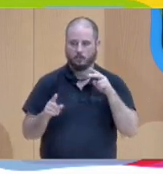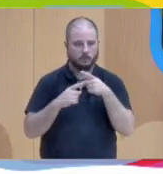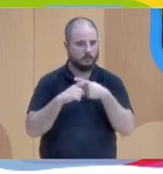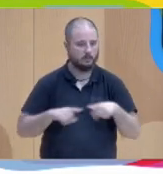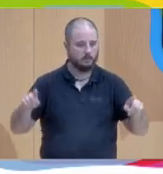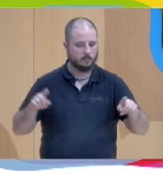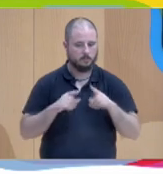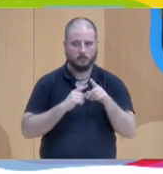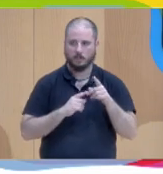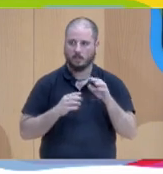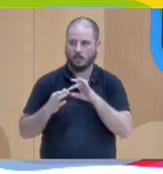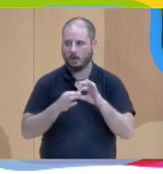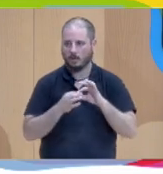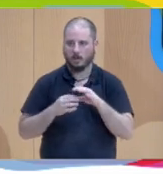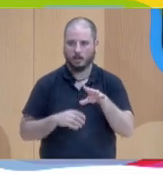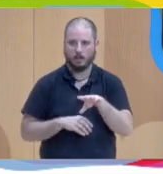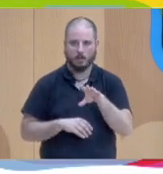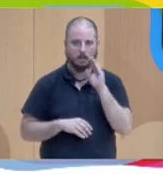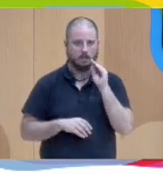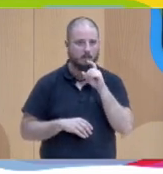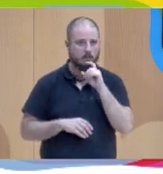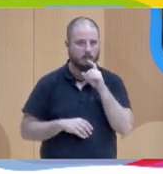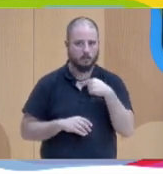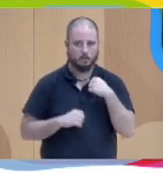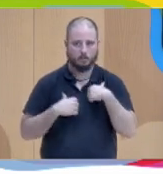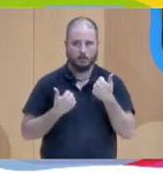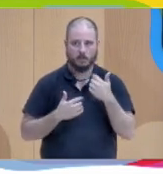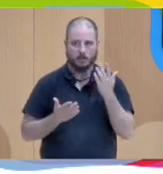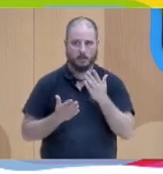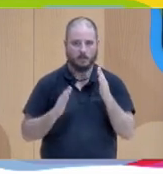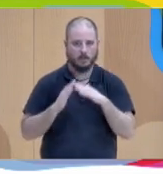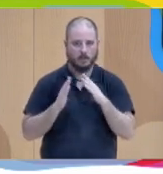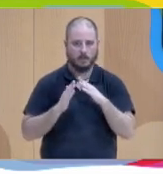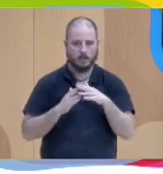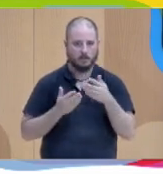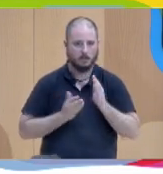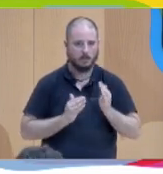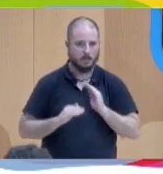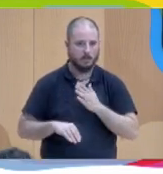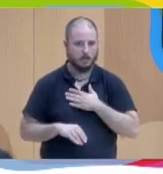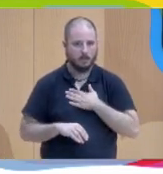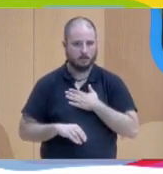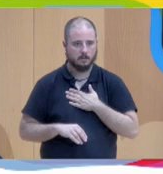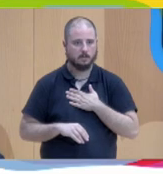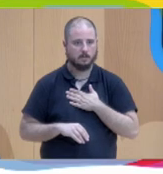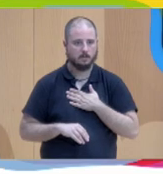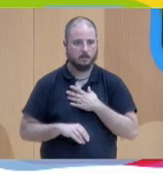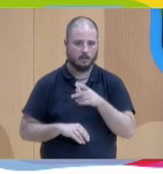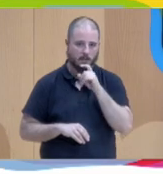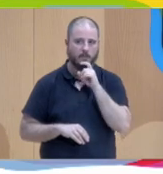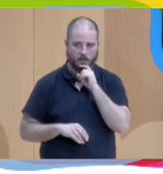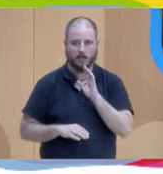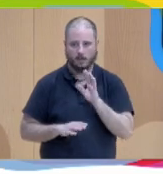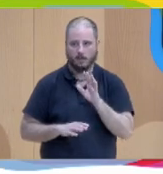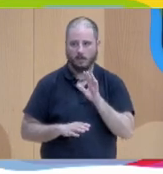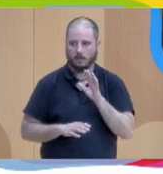entendiendo las relaciones yo lo empecé a aplicar en casa con mis hijas adolescentes y es complicado porque es